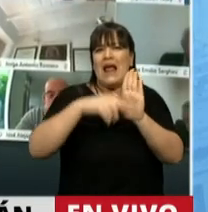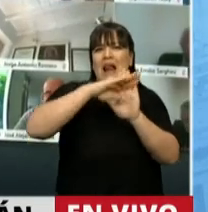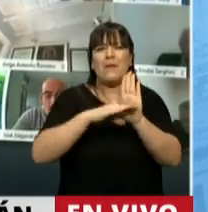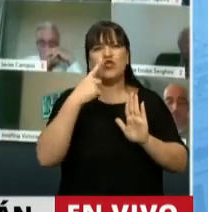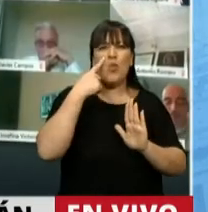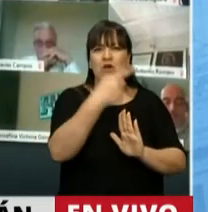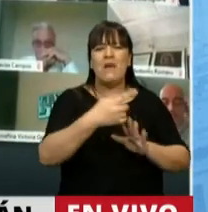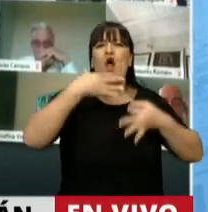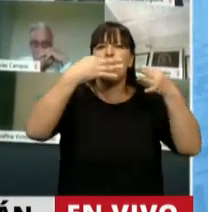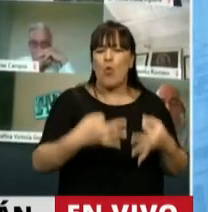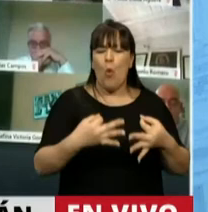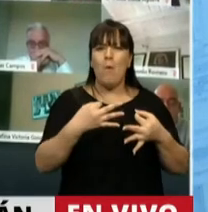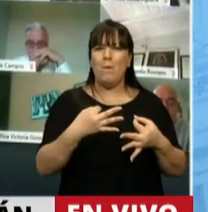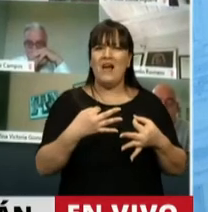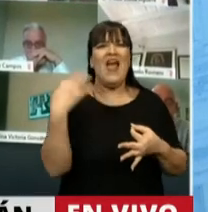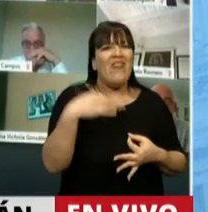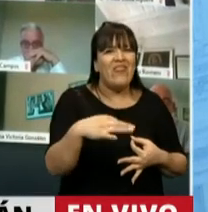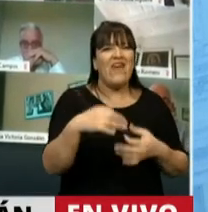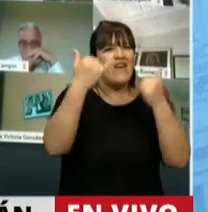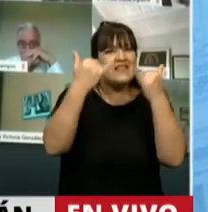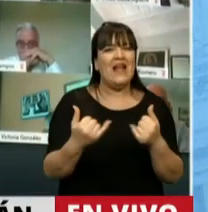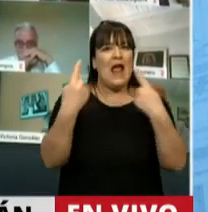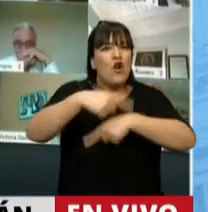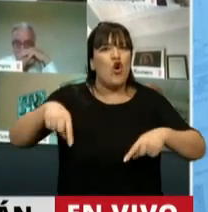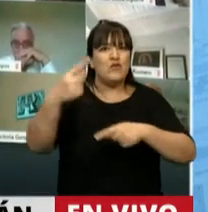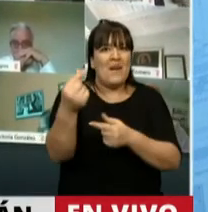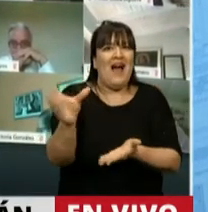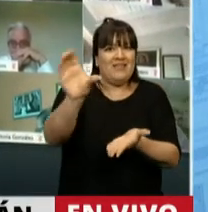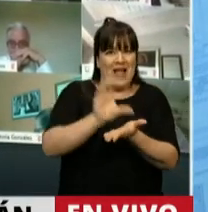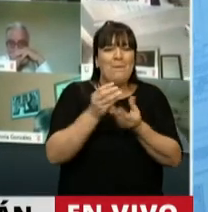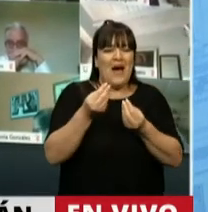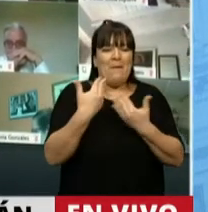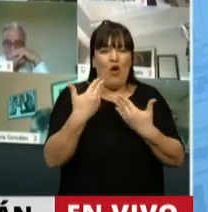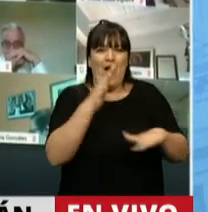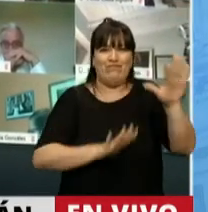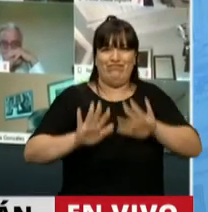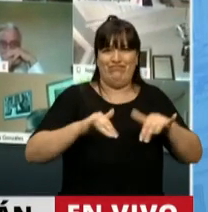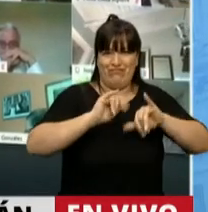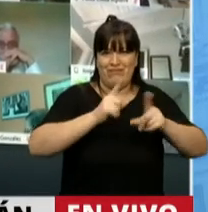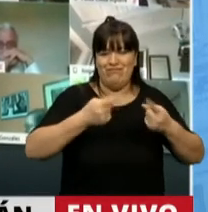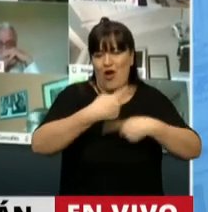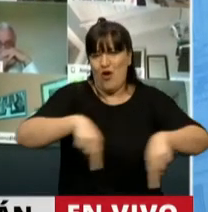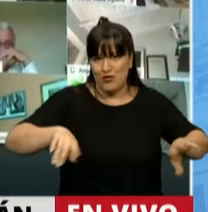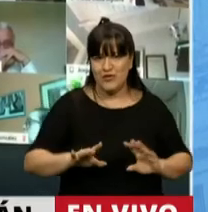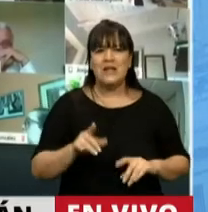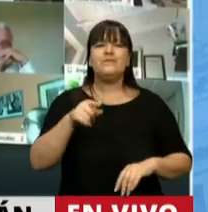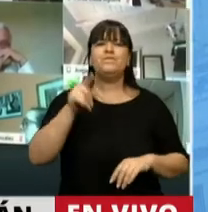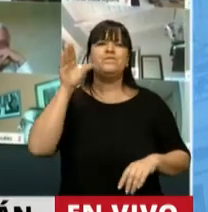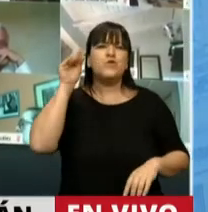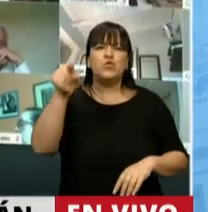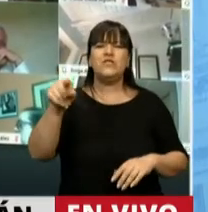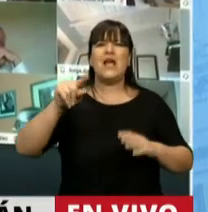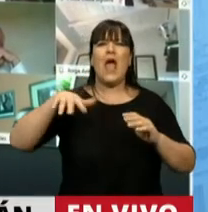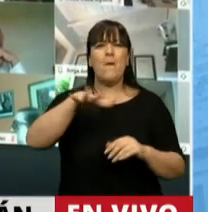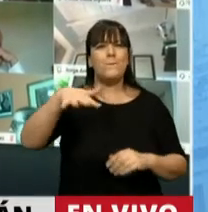cumplir con su mandato, debe contar con los recursos necesarios. Por ahí escuché también a un par de la provincia de Buenos